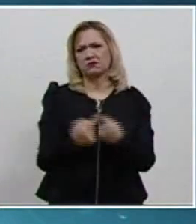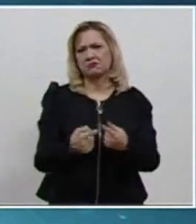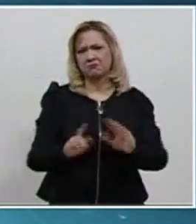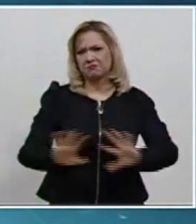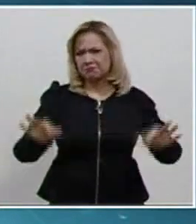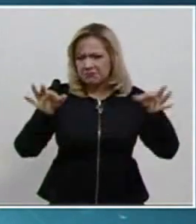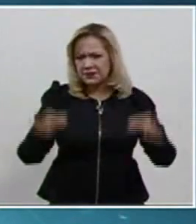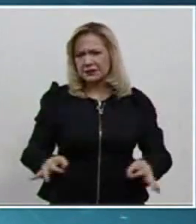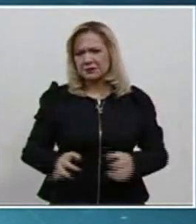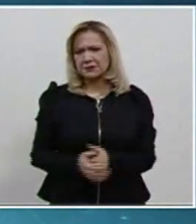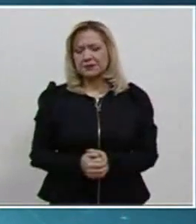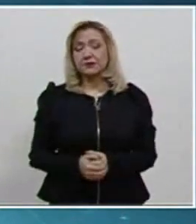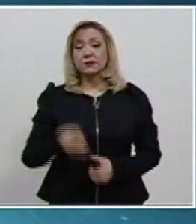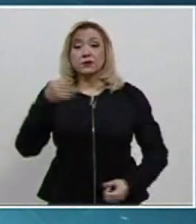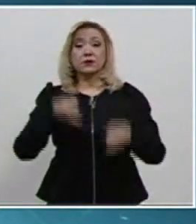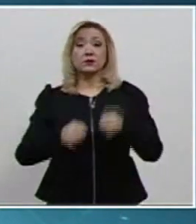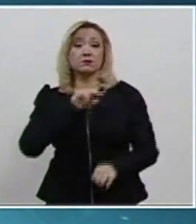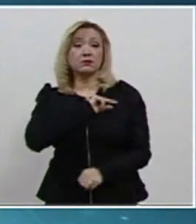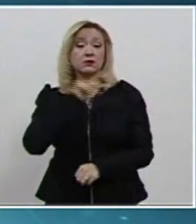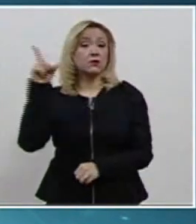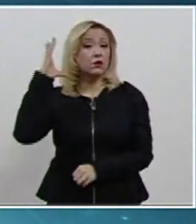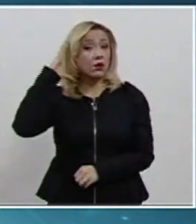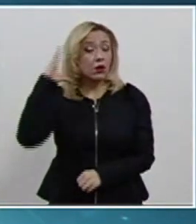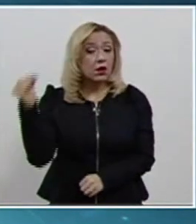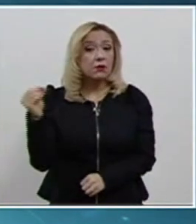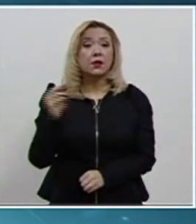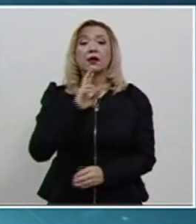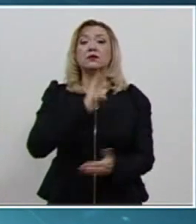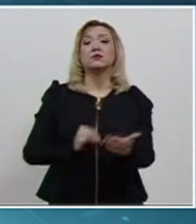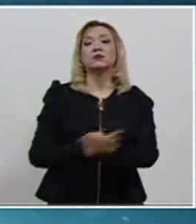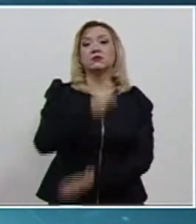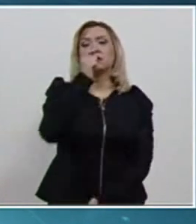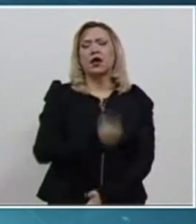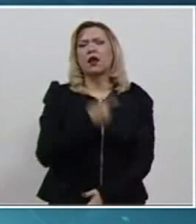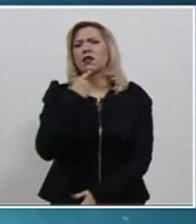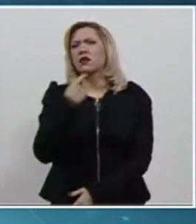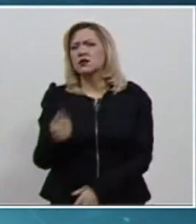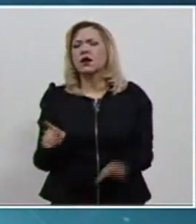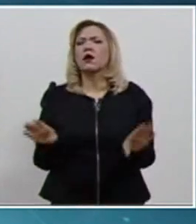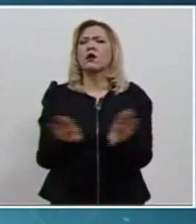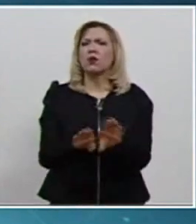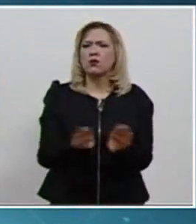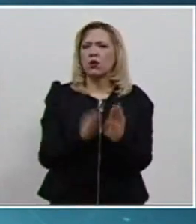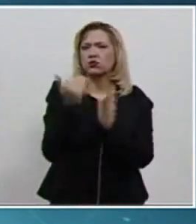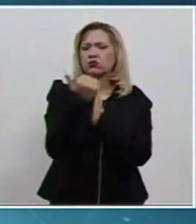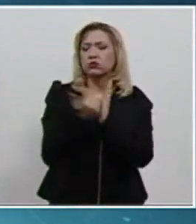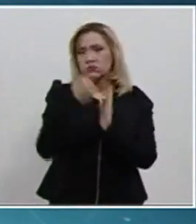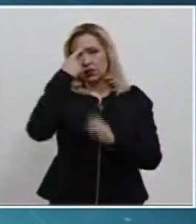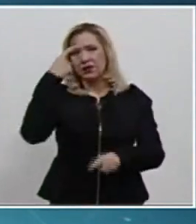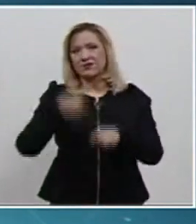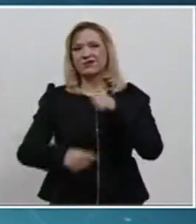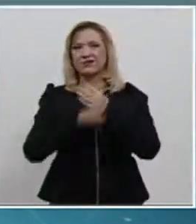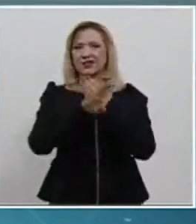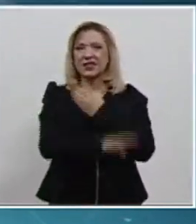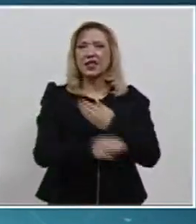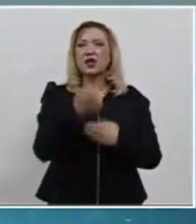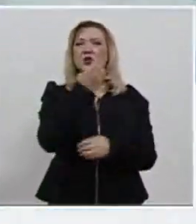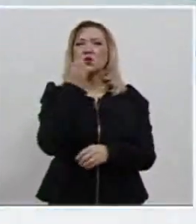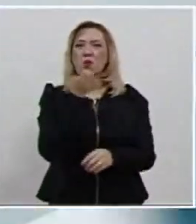Juzgado de distrito en Colima emitió sentencia que establece mecanismos para prevenir el acoso escolar.